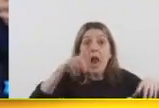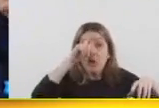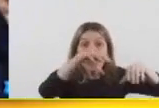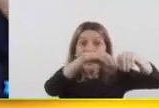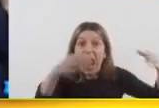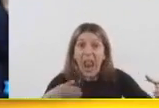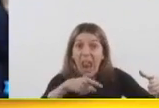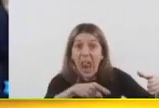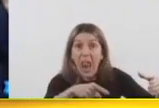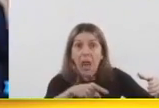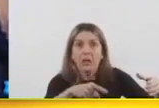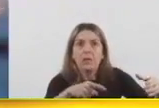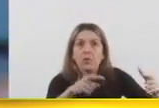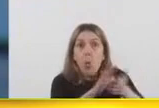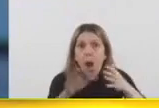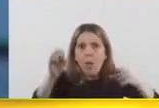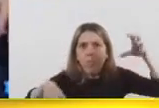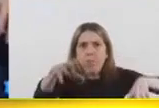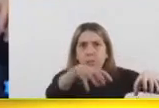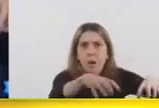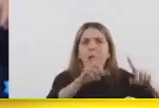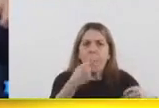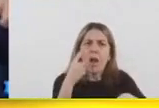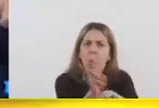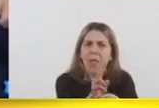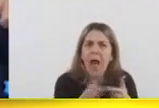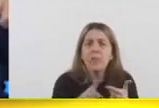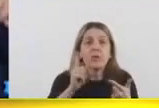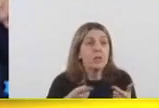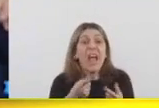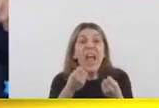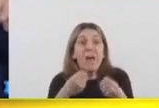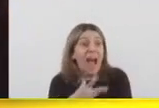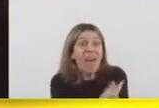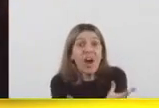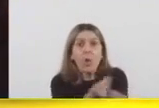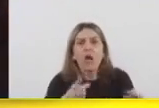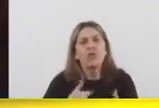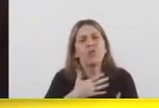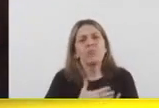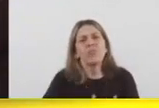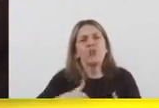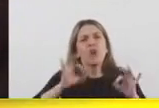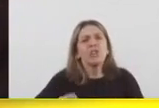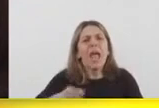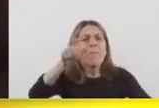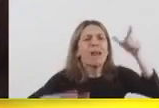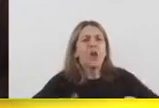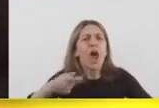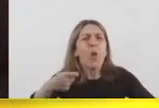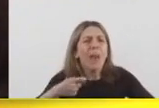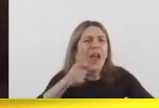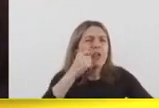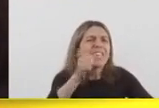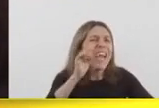Los cuidamos cuando empezamos a vacunarlos a ustedes. Y yo hoy tengo la tranquilidad de que más del 90% de los adultos mayores de